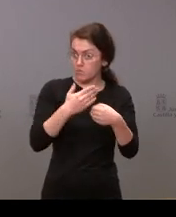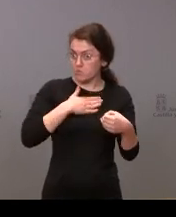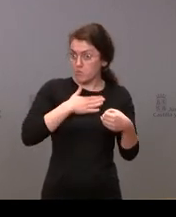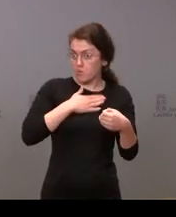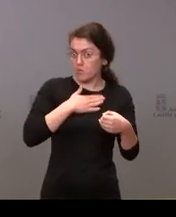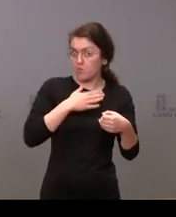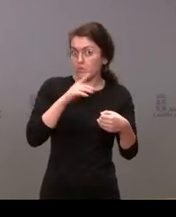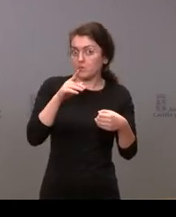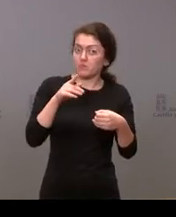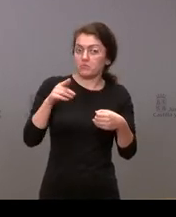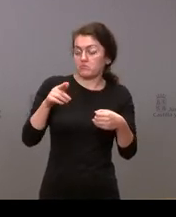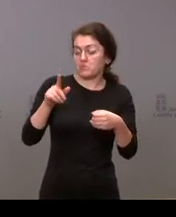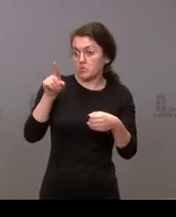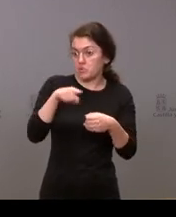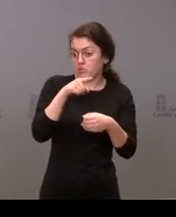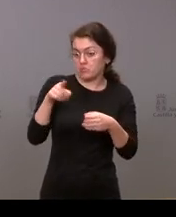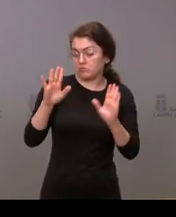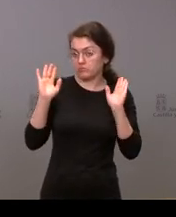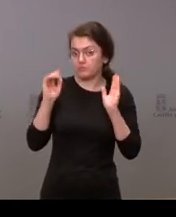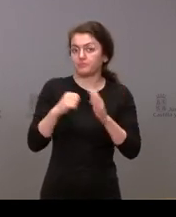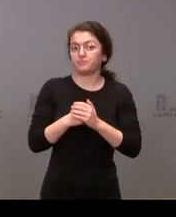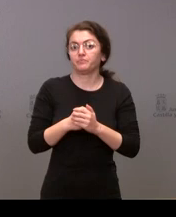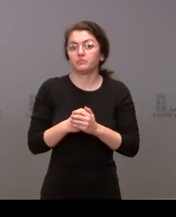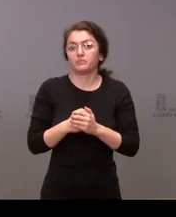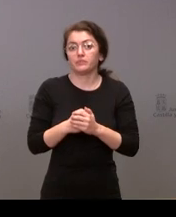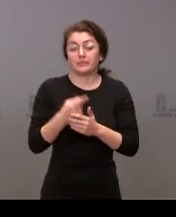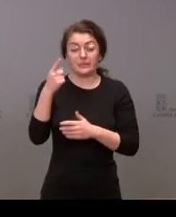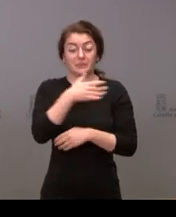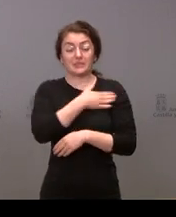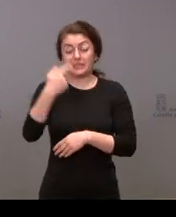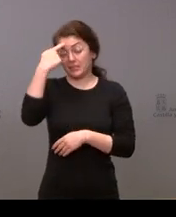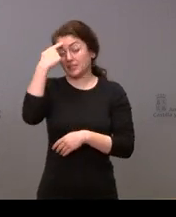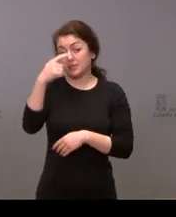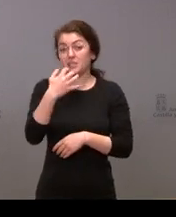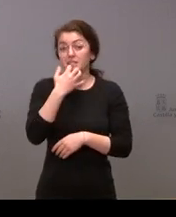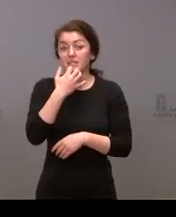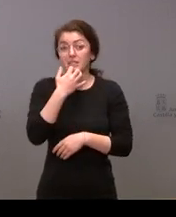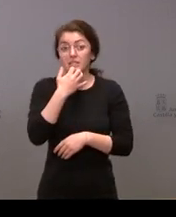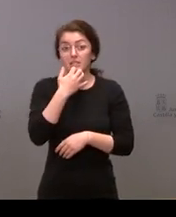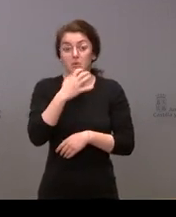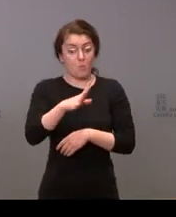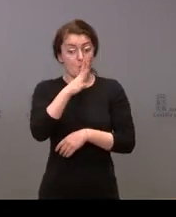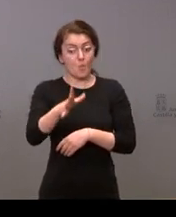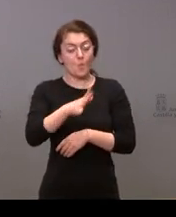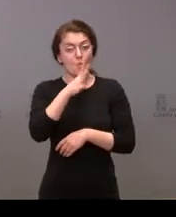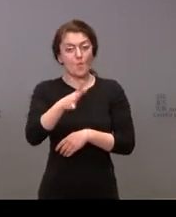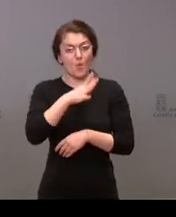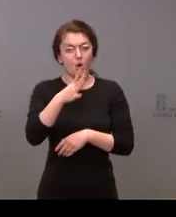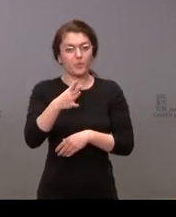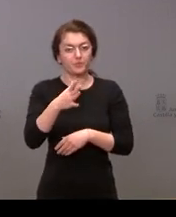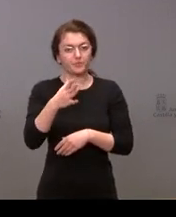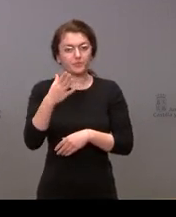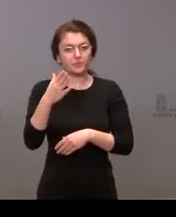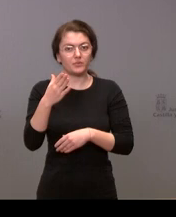volver a agradecerles por nuestra parte y también quisiera saber cuál ha sido el motivo por el cual no se ha puesto en marcha un